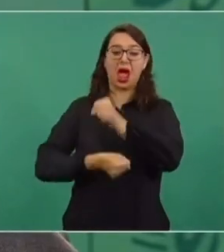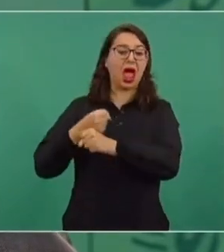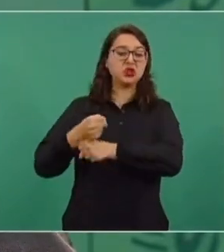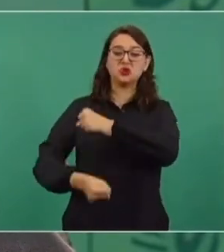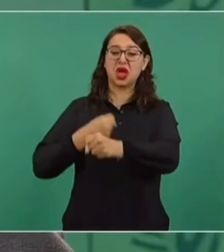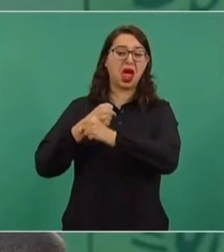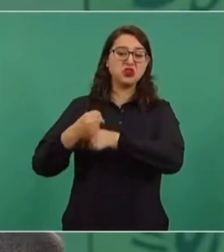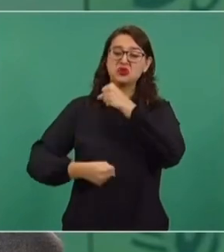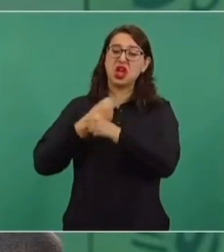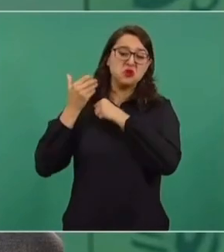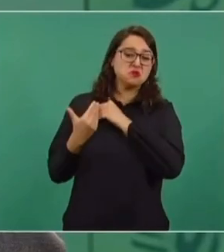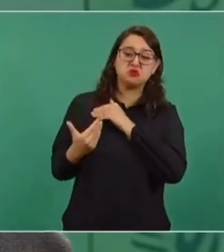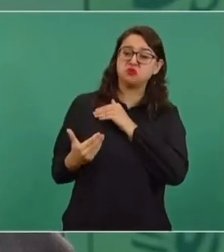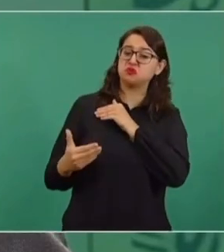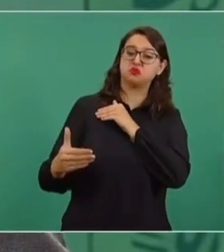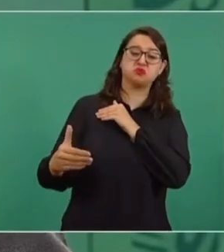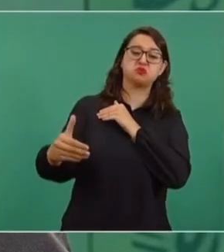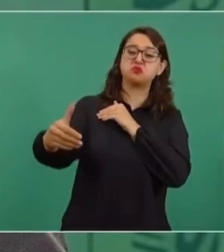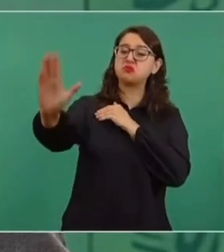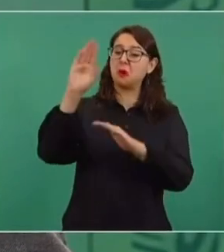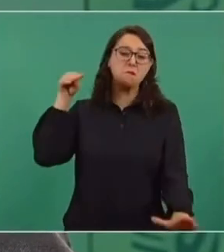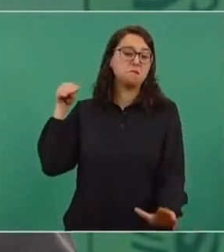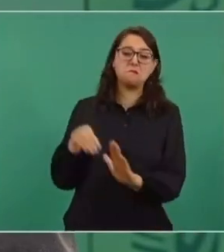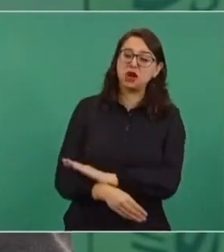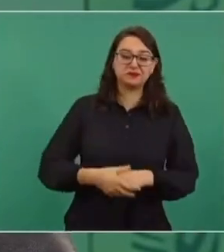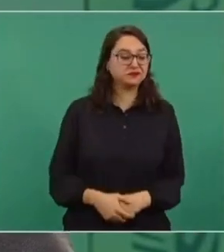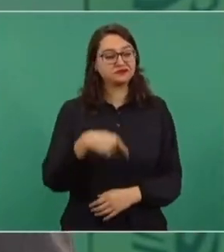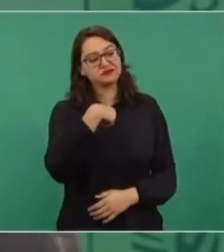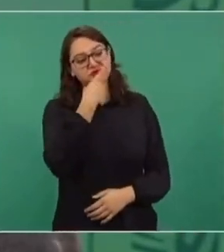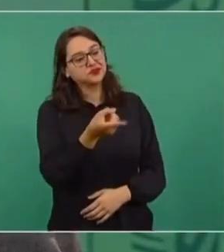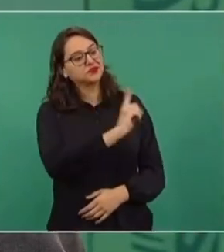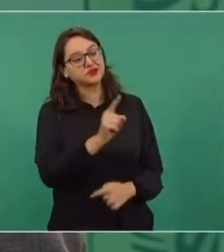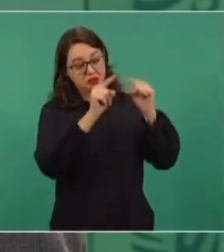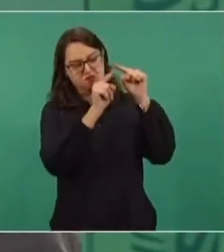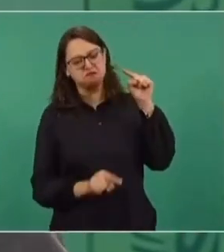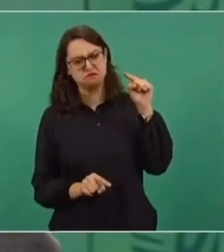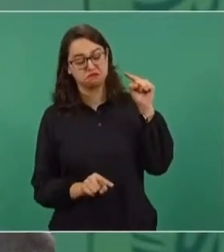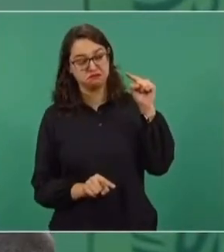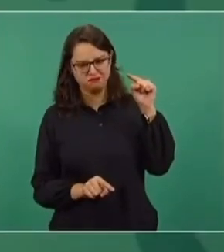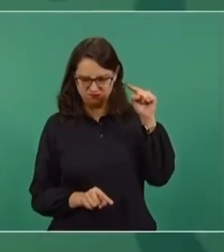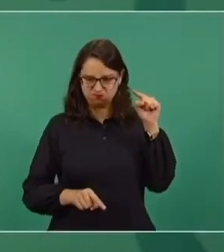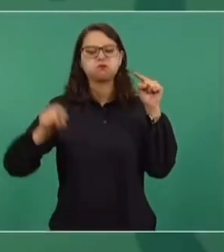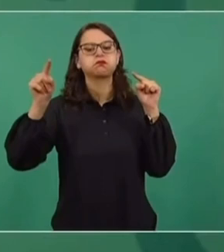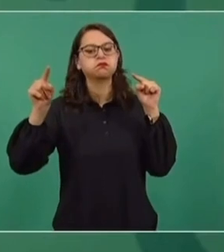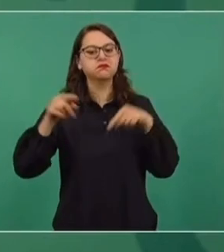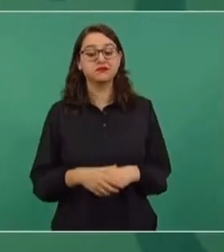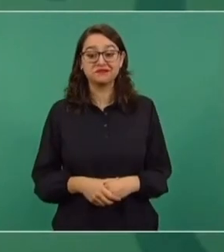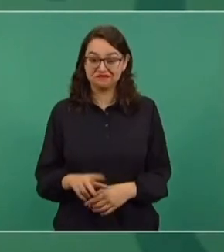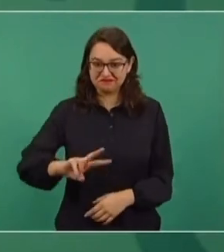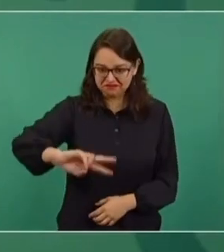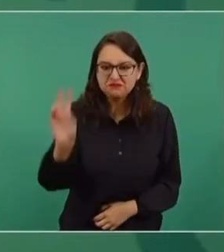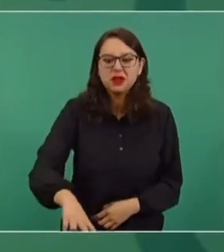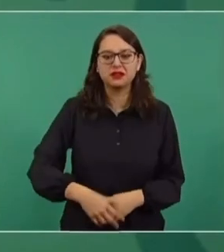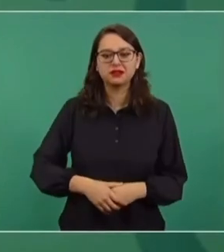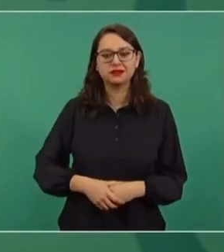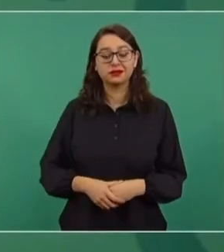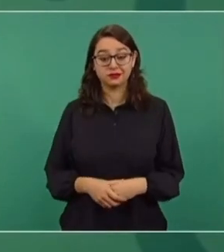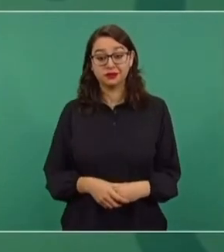tiempo no va a haber recuperación. Y aquí dije, va a ser V, va a ser así. Y así fue. ¿Saben cuántos empleos tenemos ya?